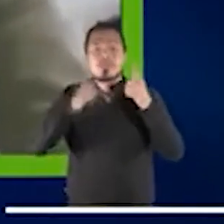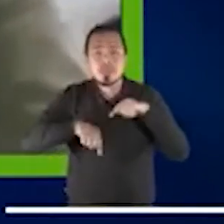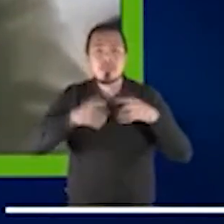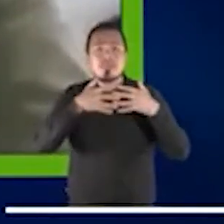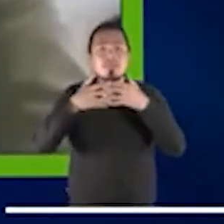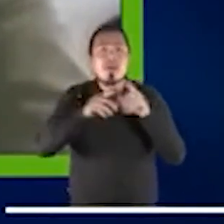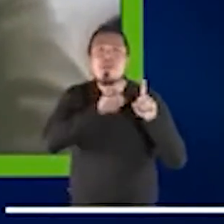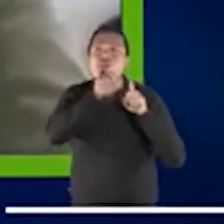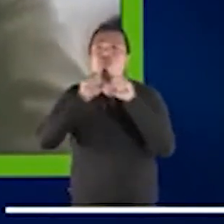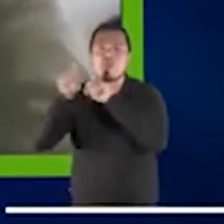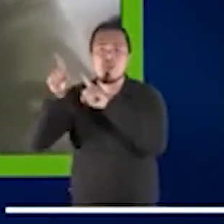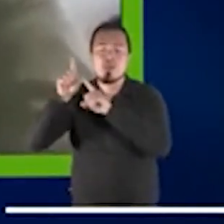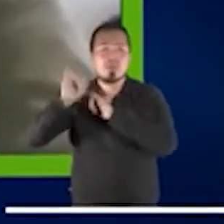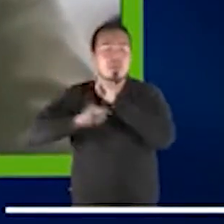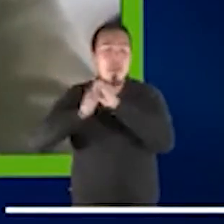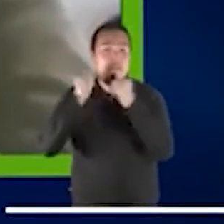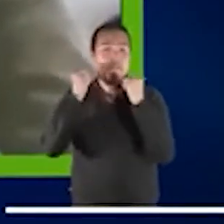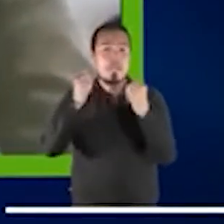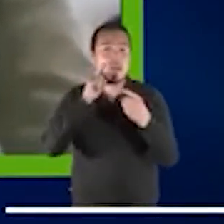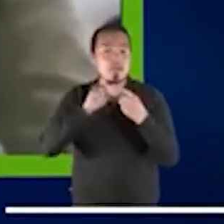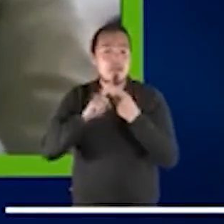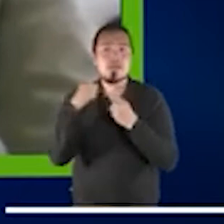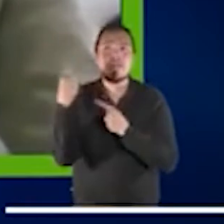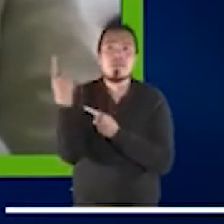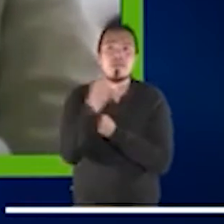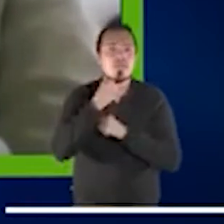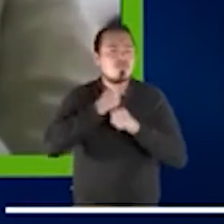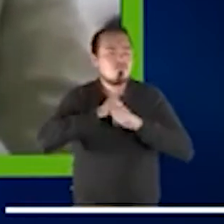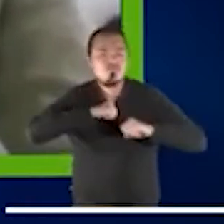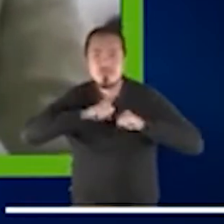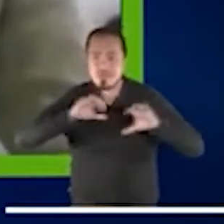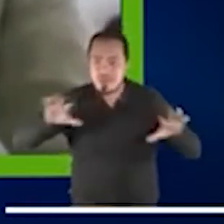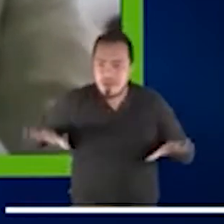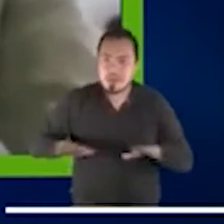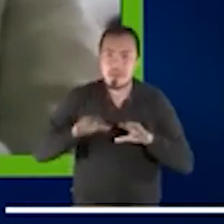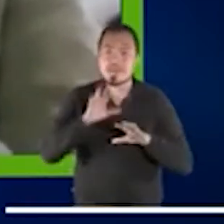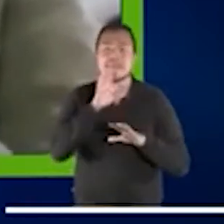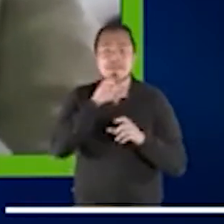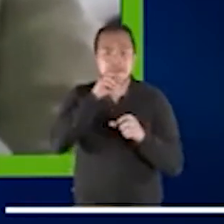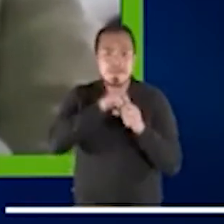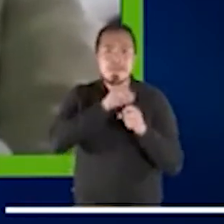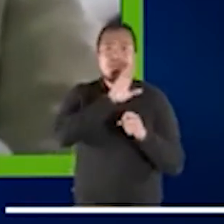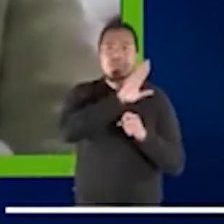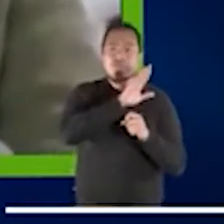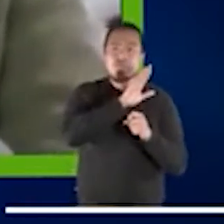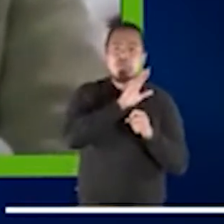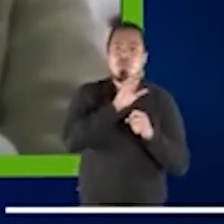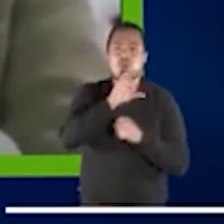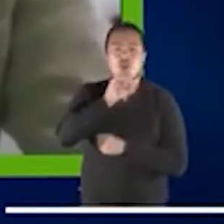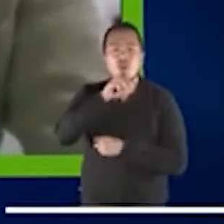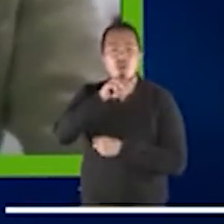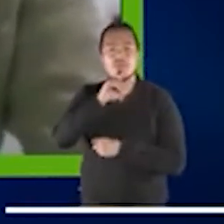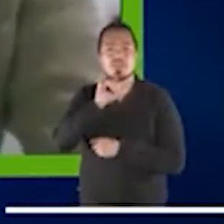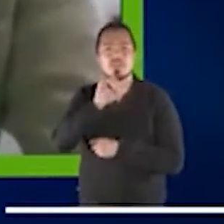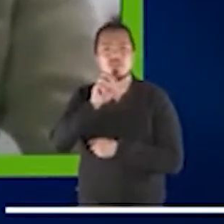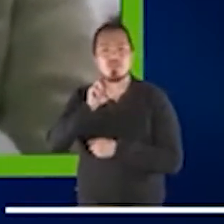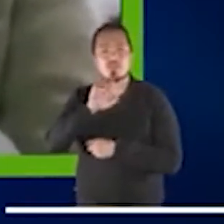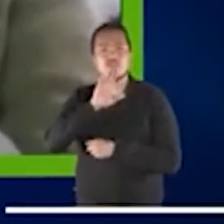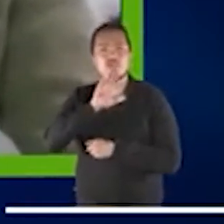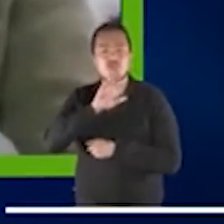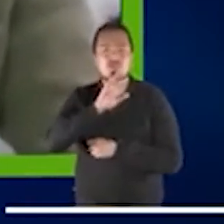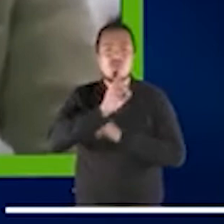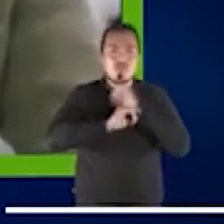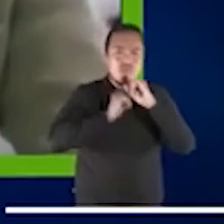gustaría destacar muy, muy especialmente toda la actividad que viene desplegando la Comisión Interamericana de Derechos Humanos en su resolución 1-2020,